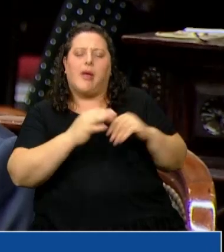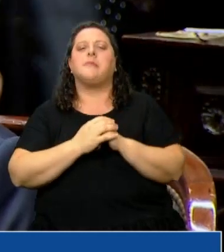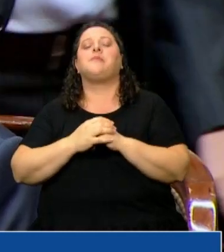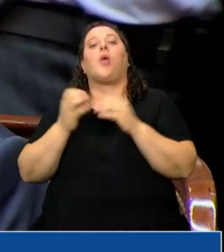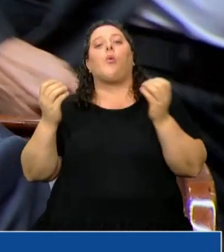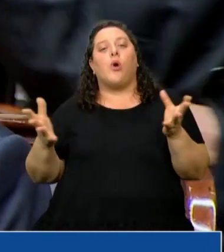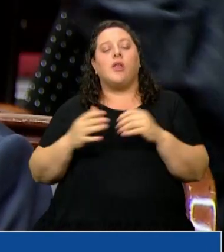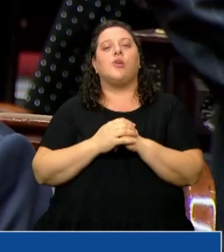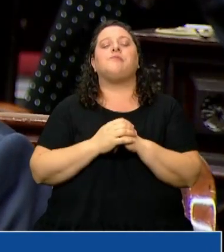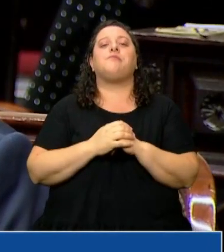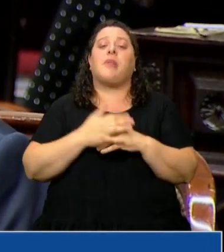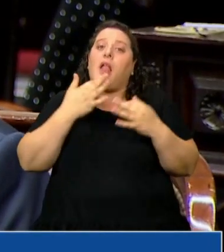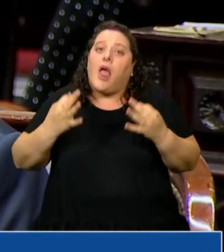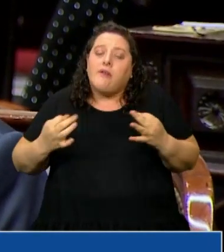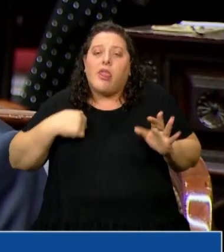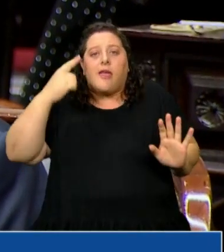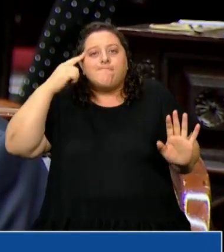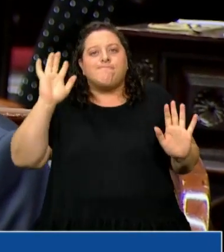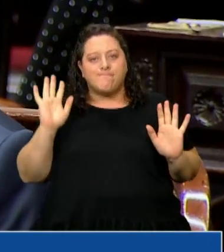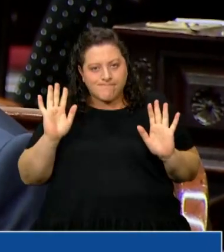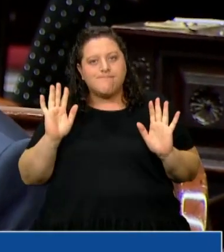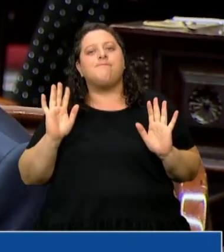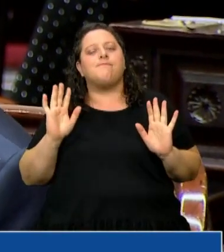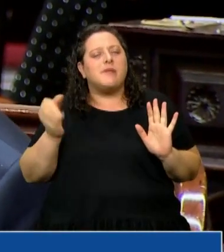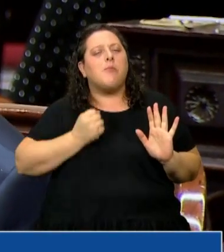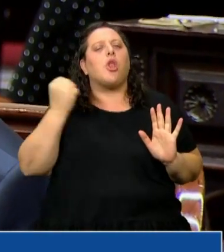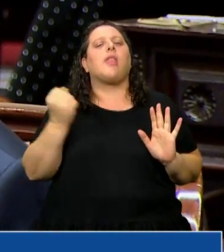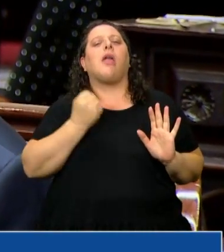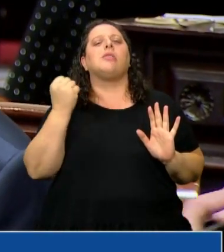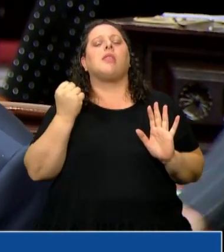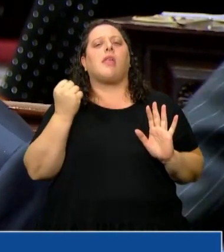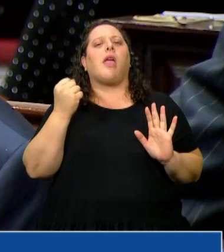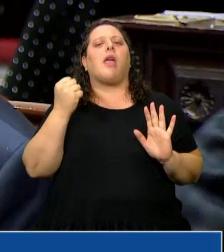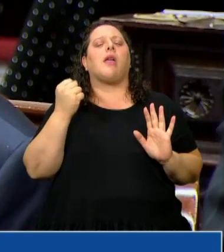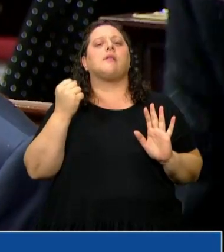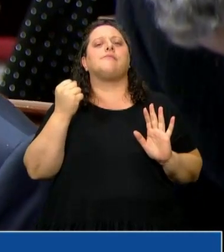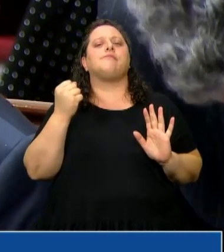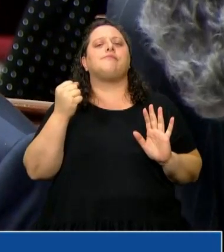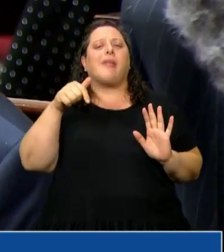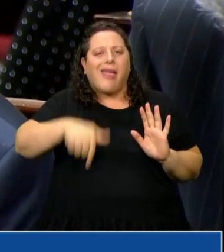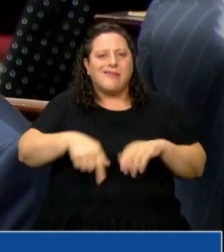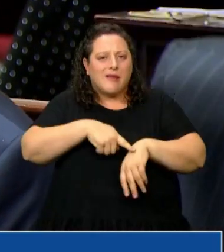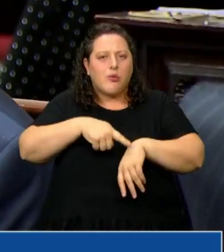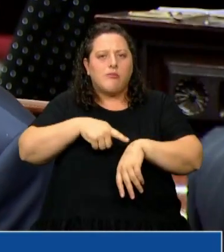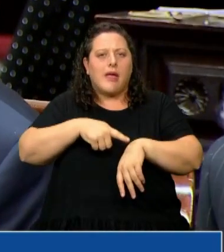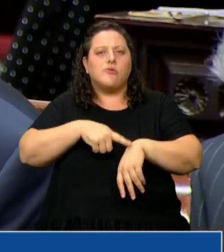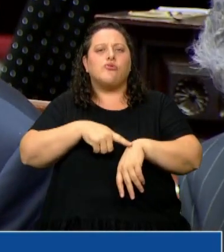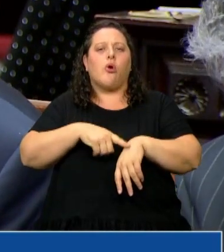es que creo que es importante que estemos tratando en este momento